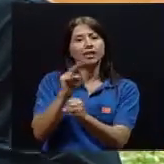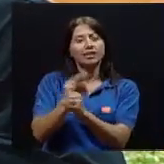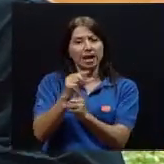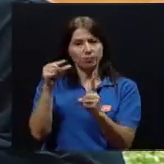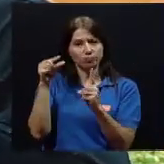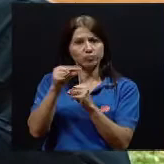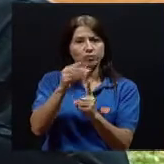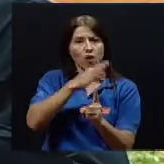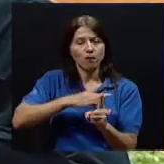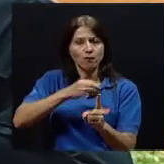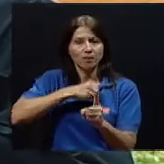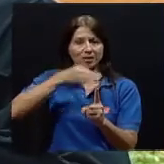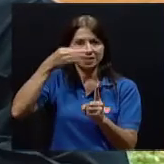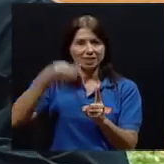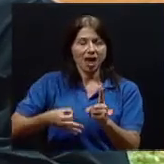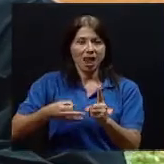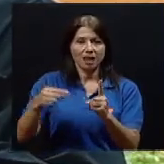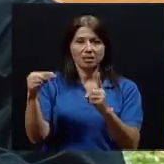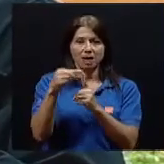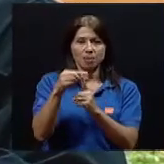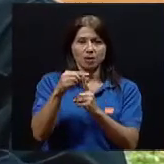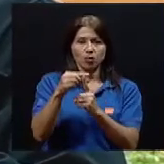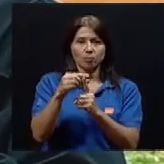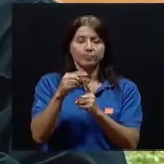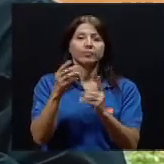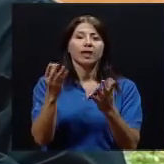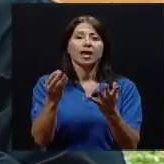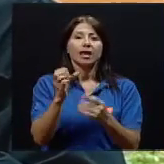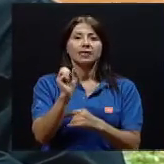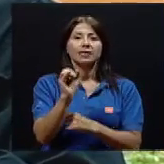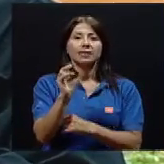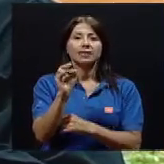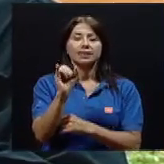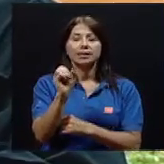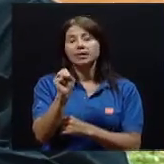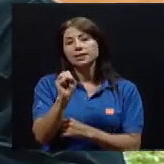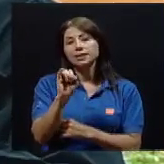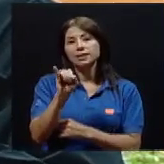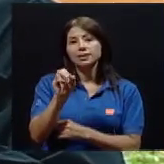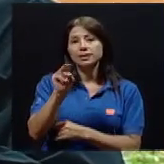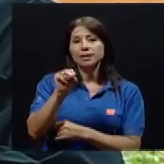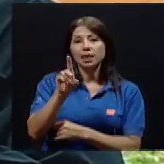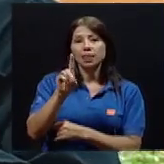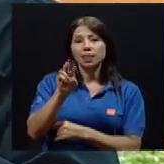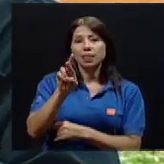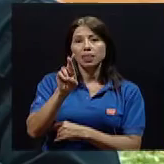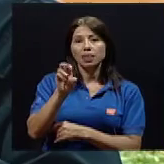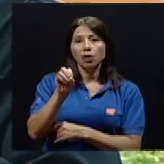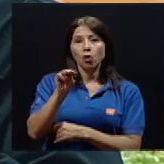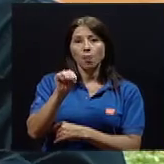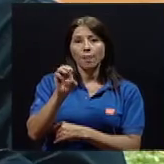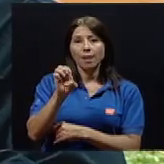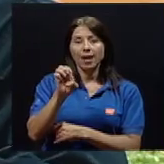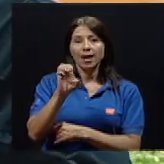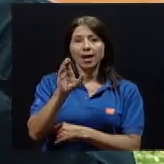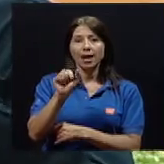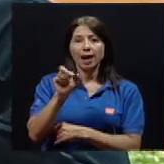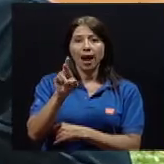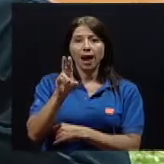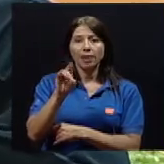conocido y publicarse. Entonces, realmente lo que nos queda claro es que, aunque su